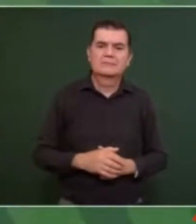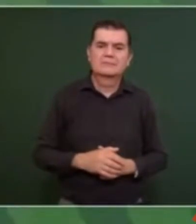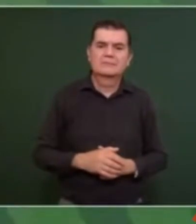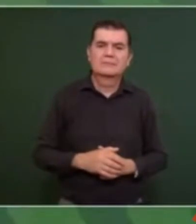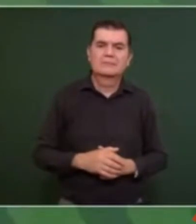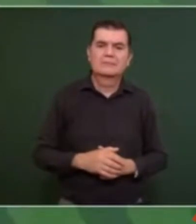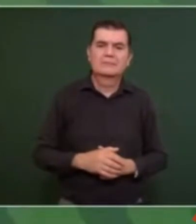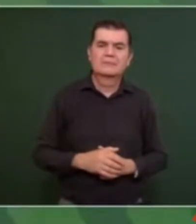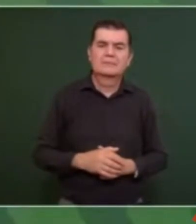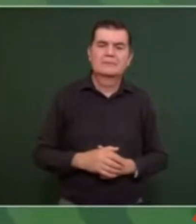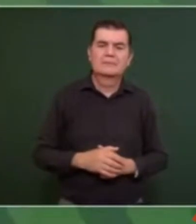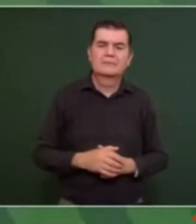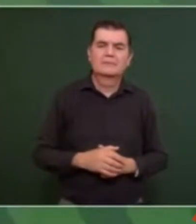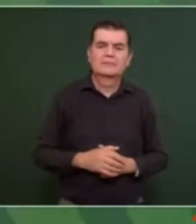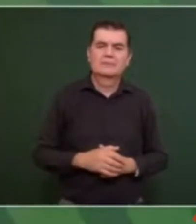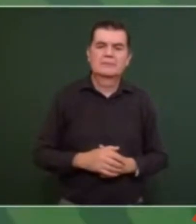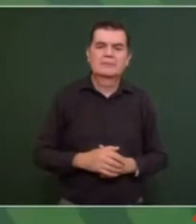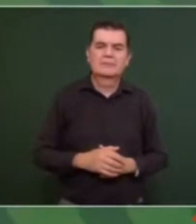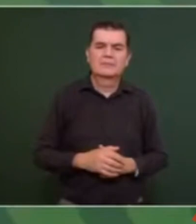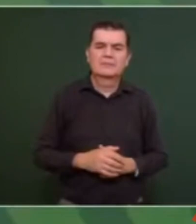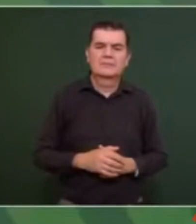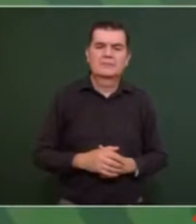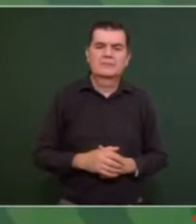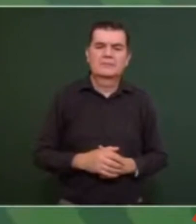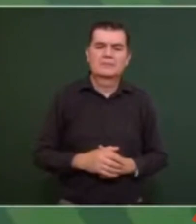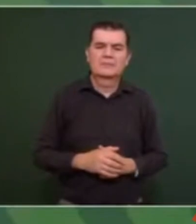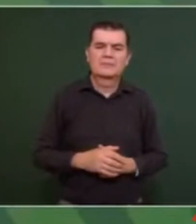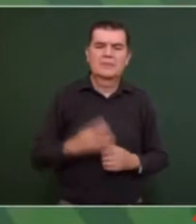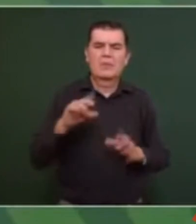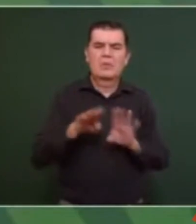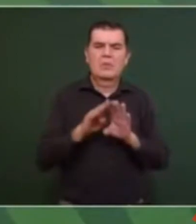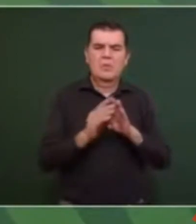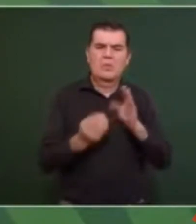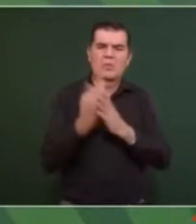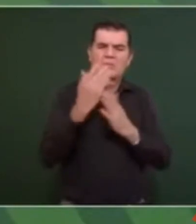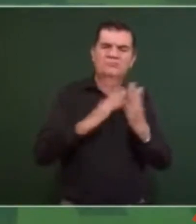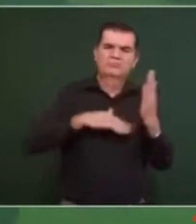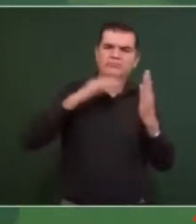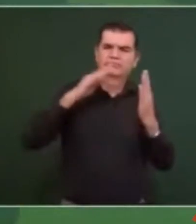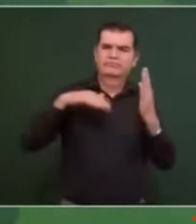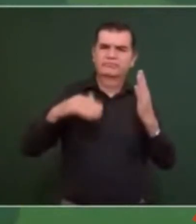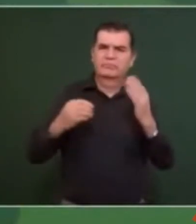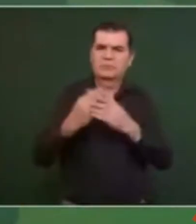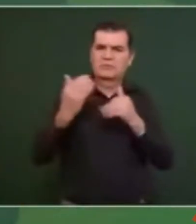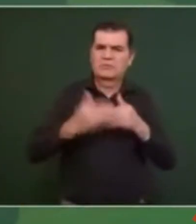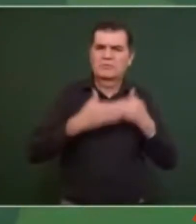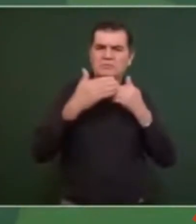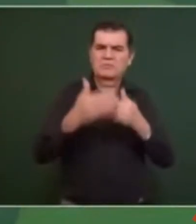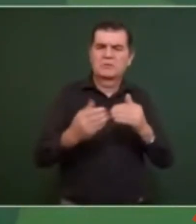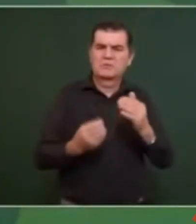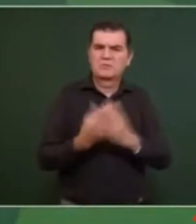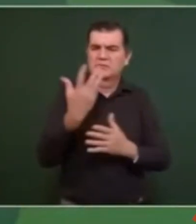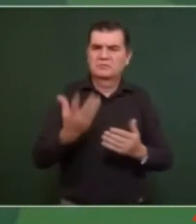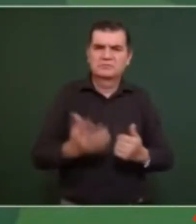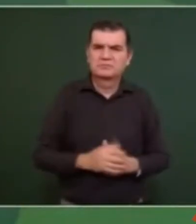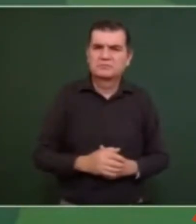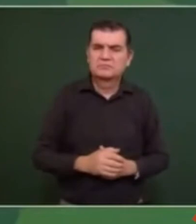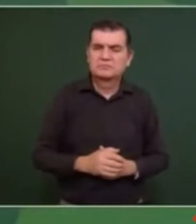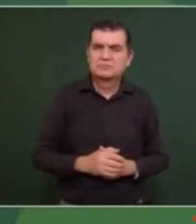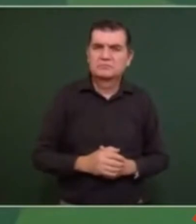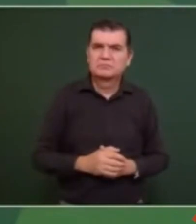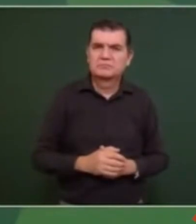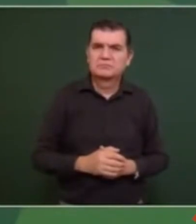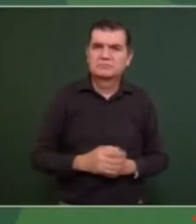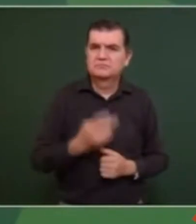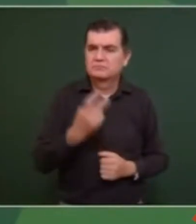Una etapa nueva, vamos a inaugurar. Por eso